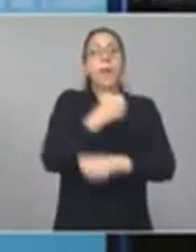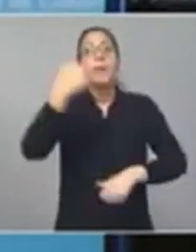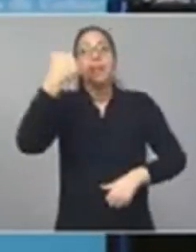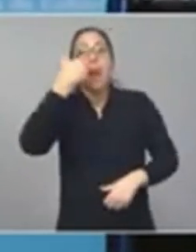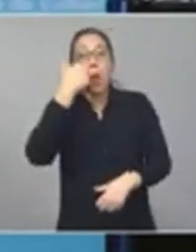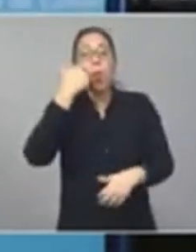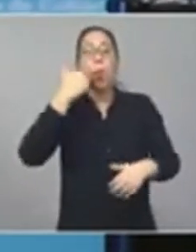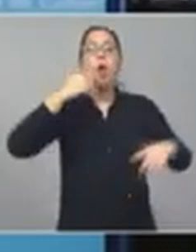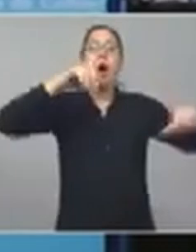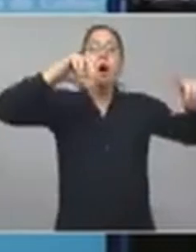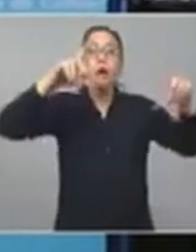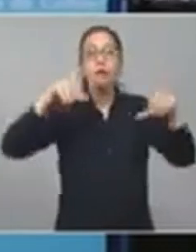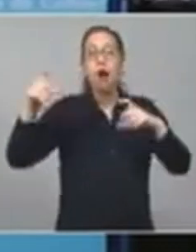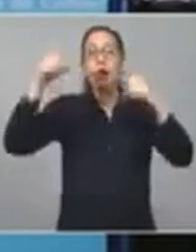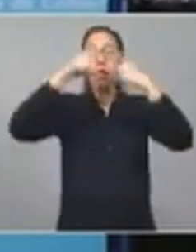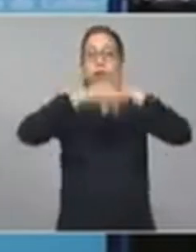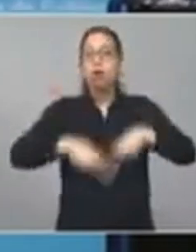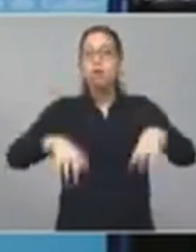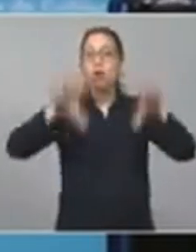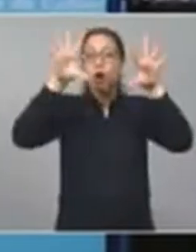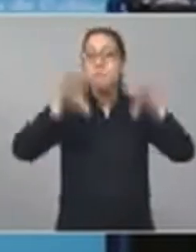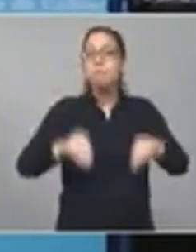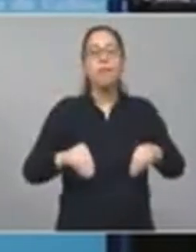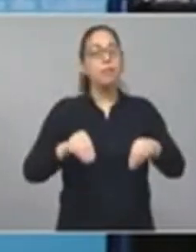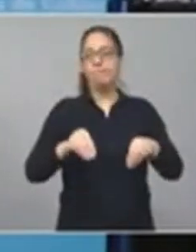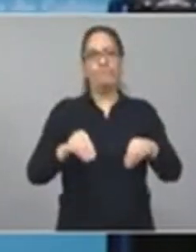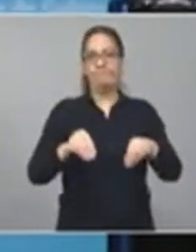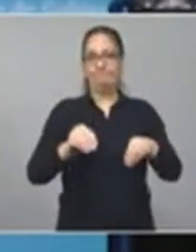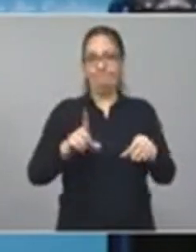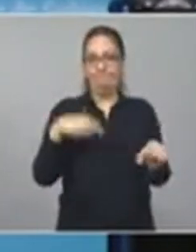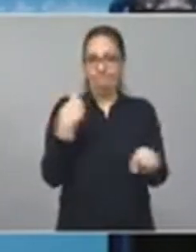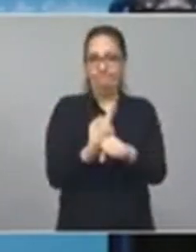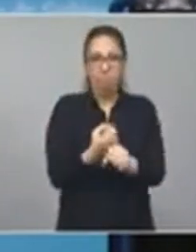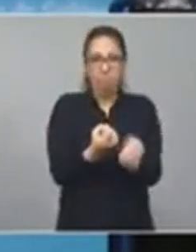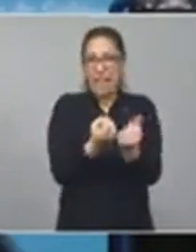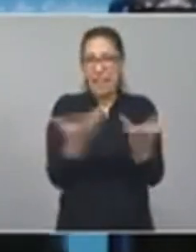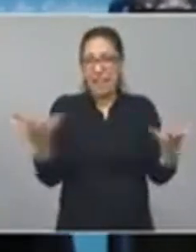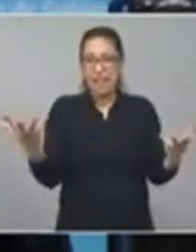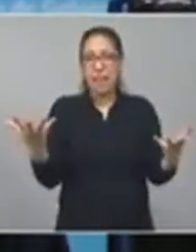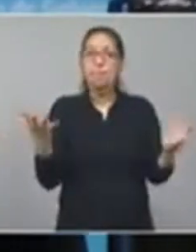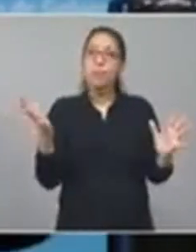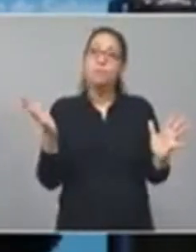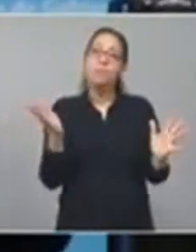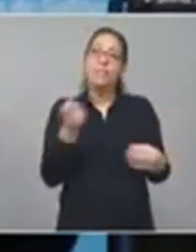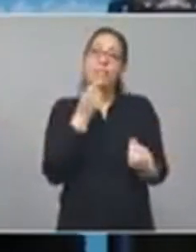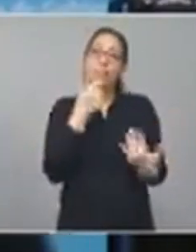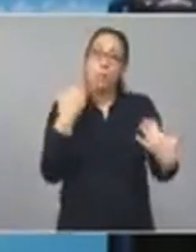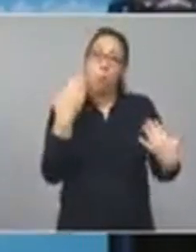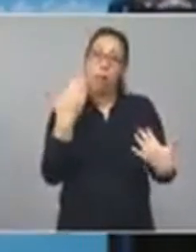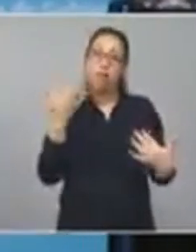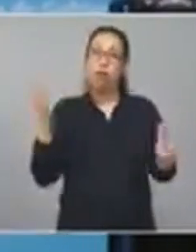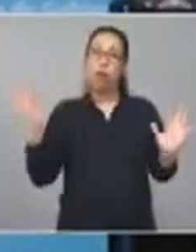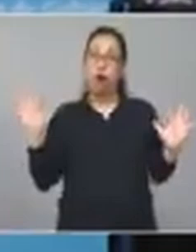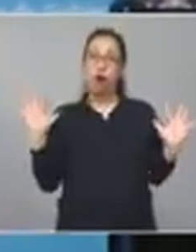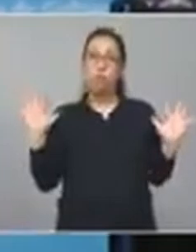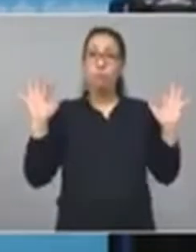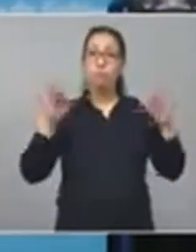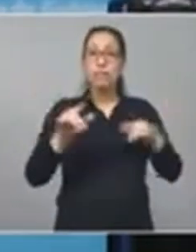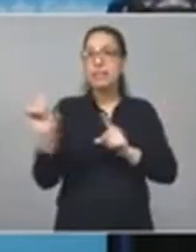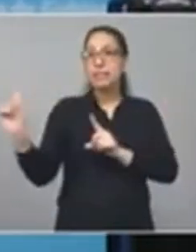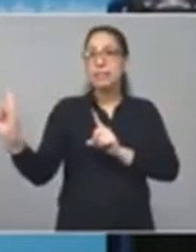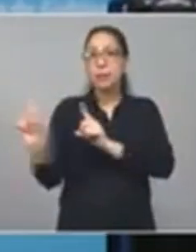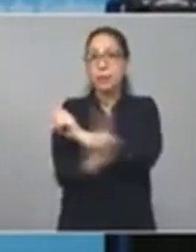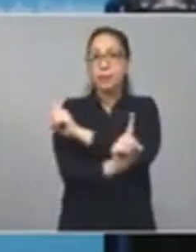las cuestiones de rigor, sino que, si les parece, nos ponemos allí y van pasando